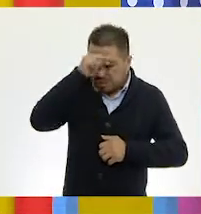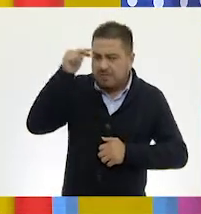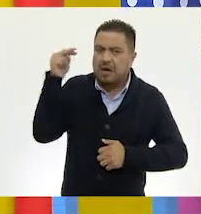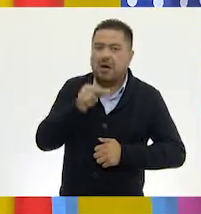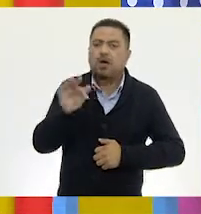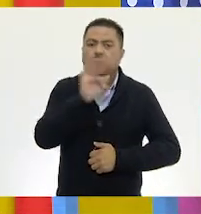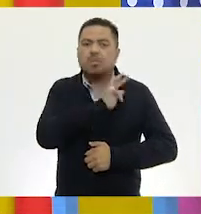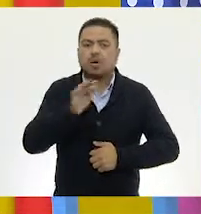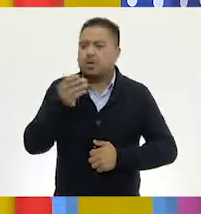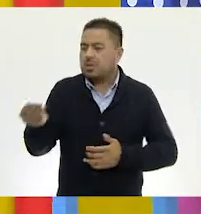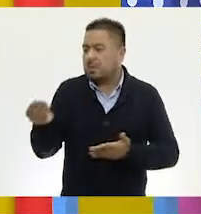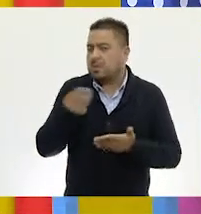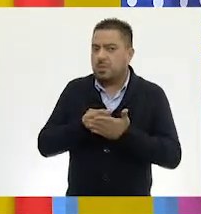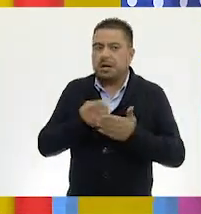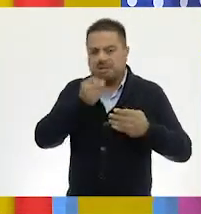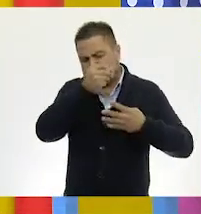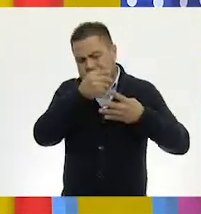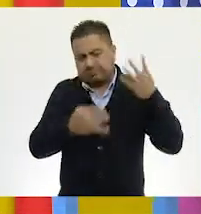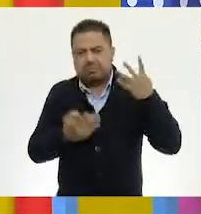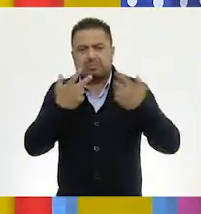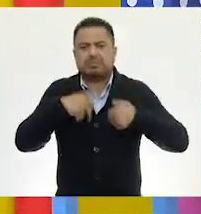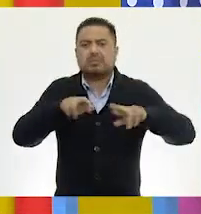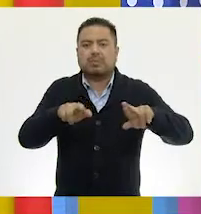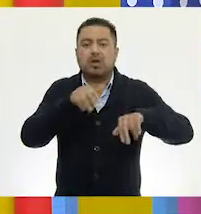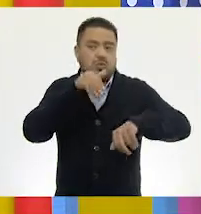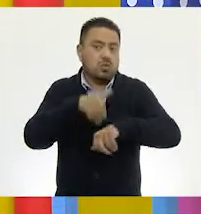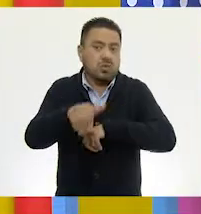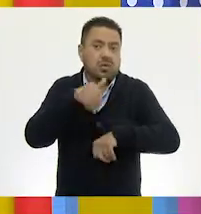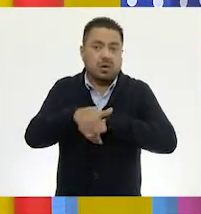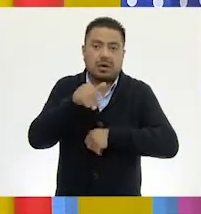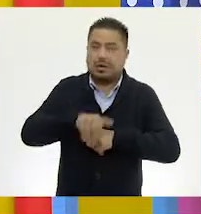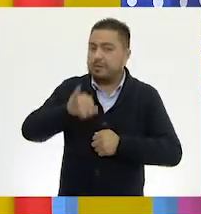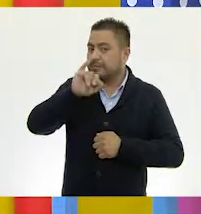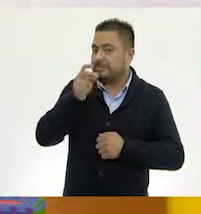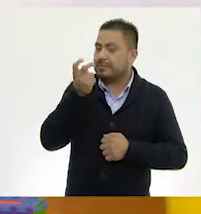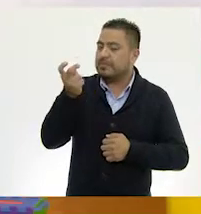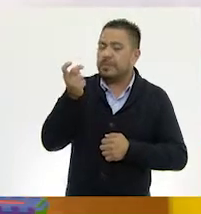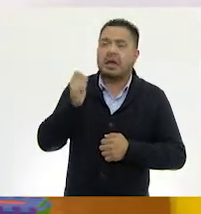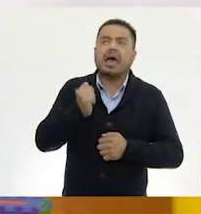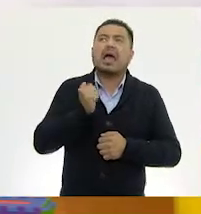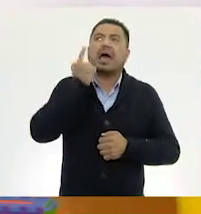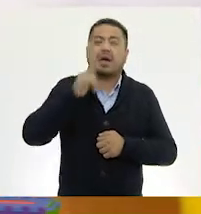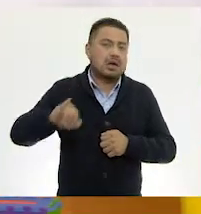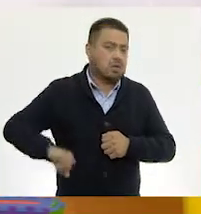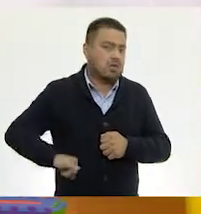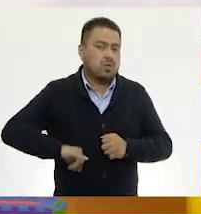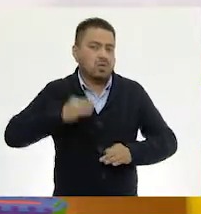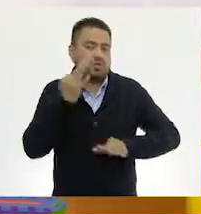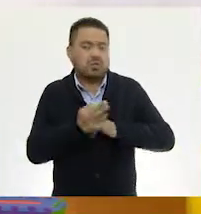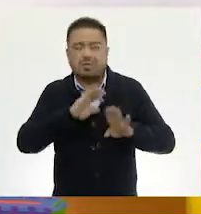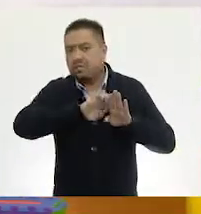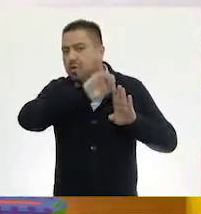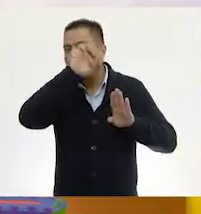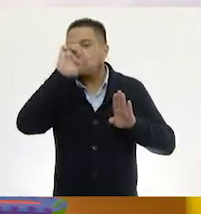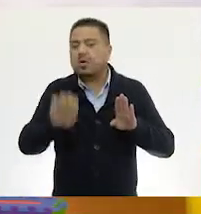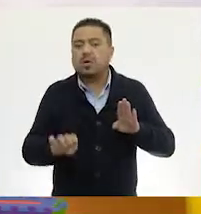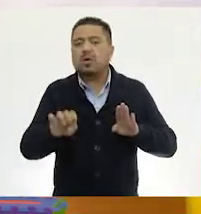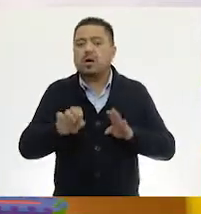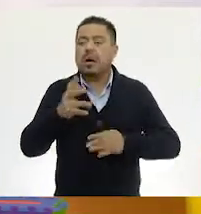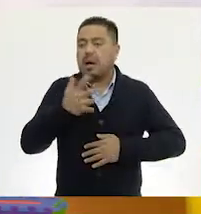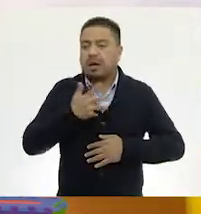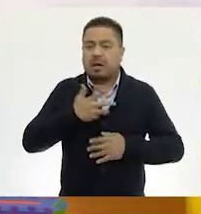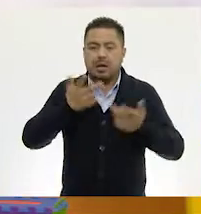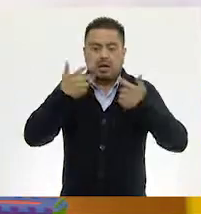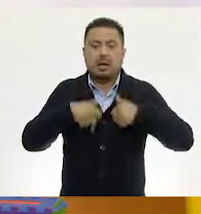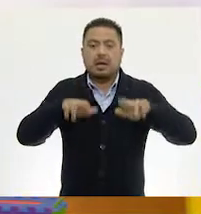nos pueden dar muchísimas opciones de representar números. Exacto. Y algo también muy interesante, por ejemplo, es que tienen